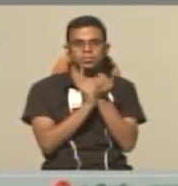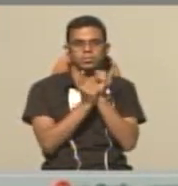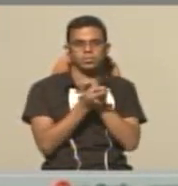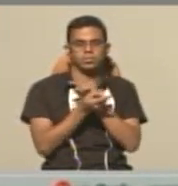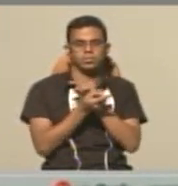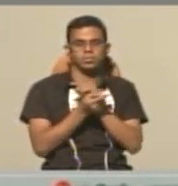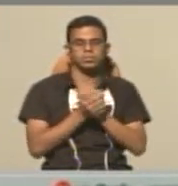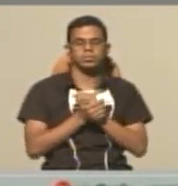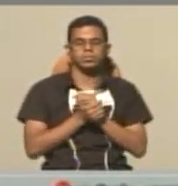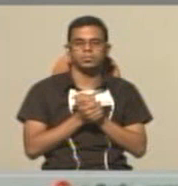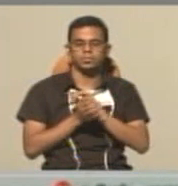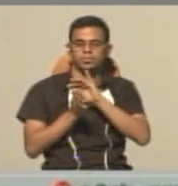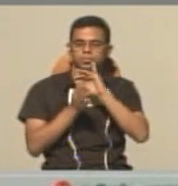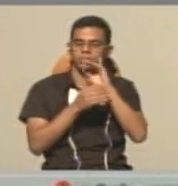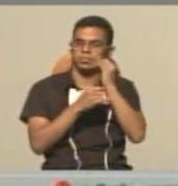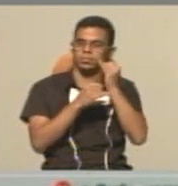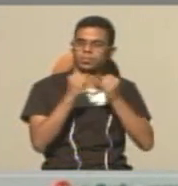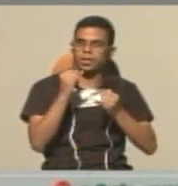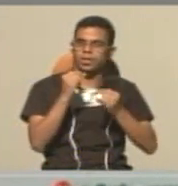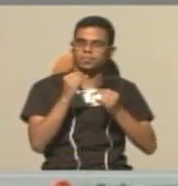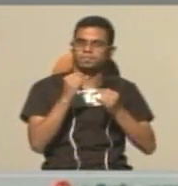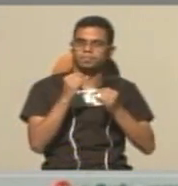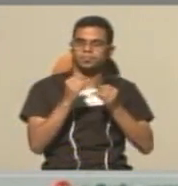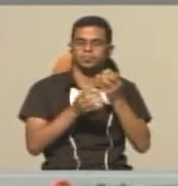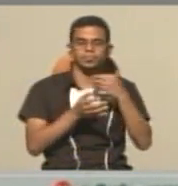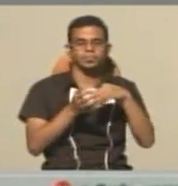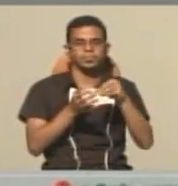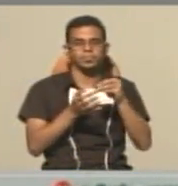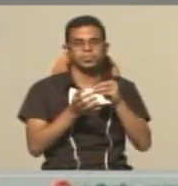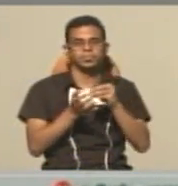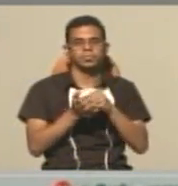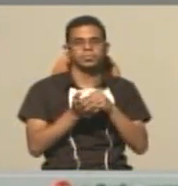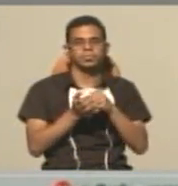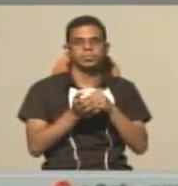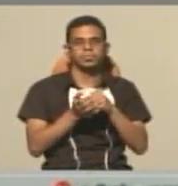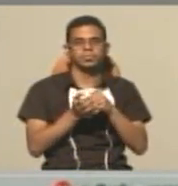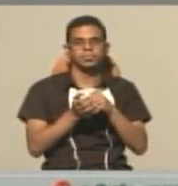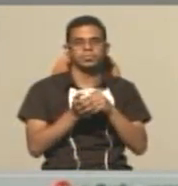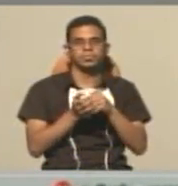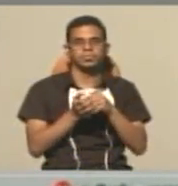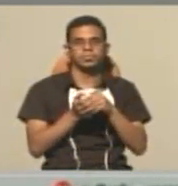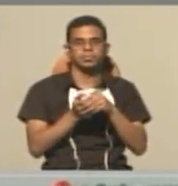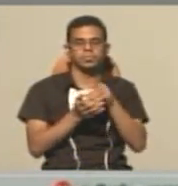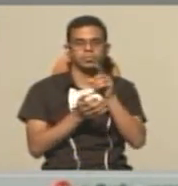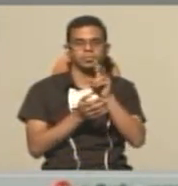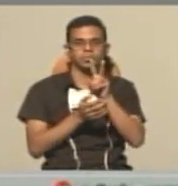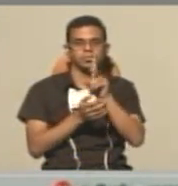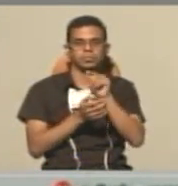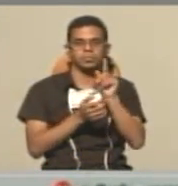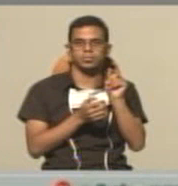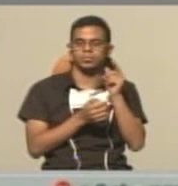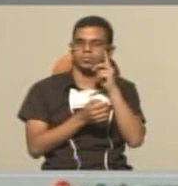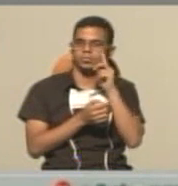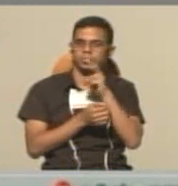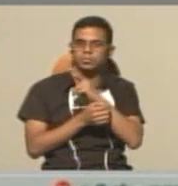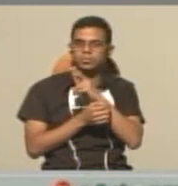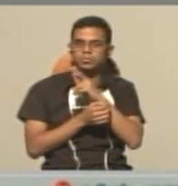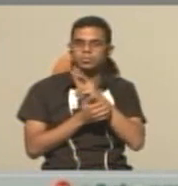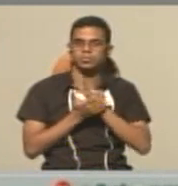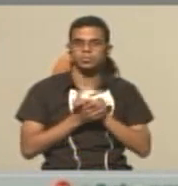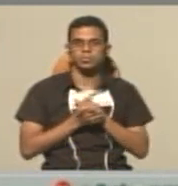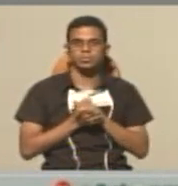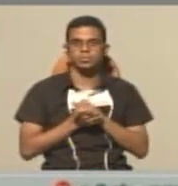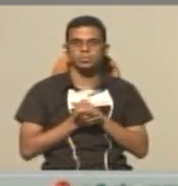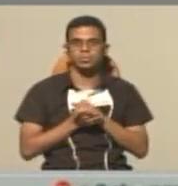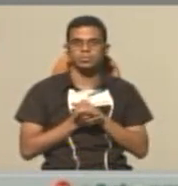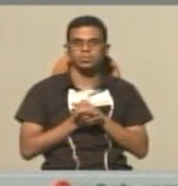Por último, seleccionaremos nuevamente todas las formas de onda. Vamos a Efectos